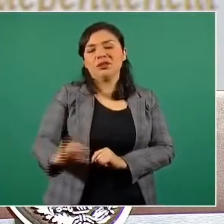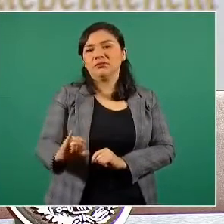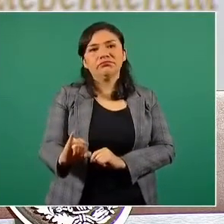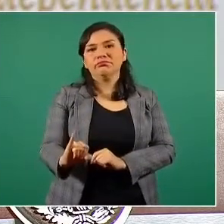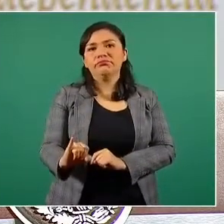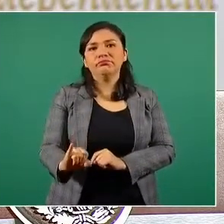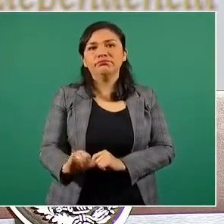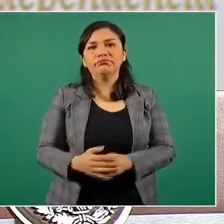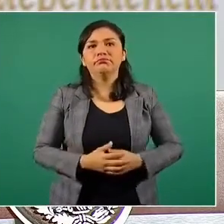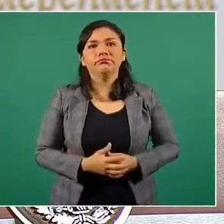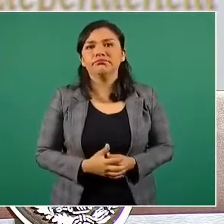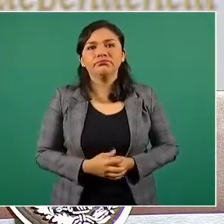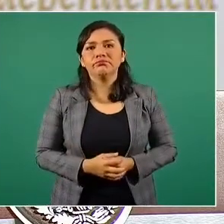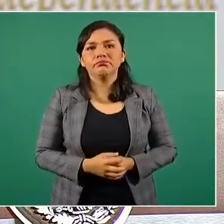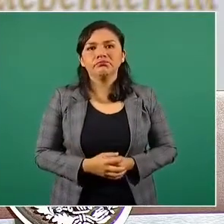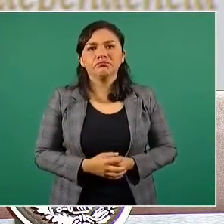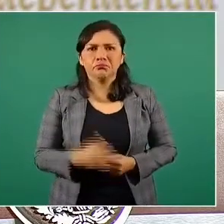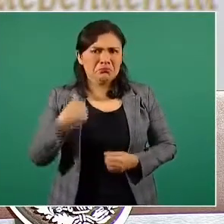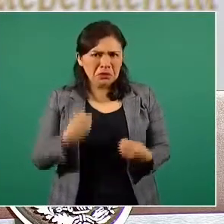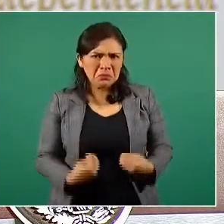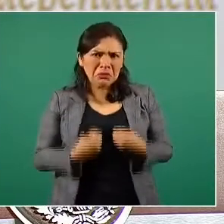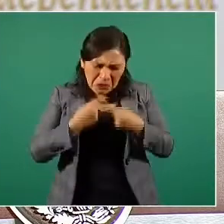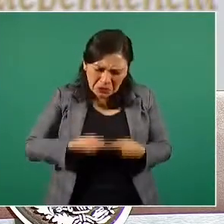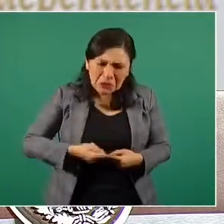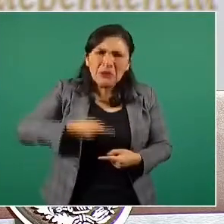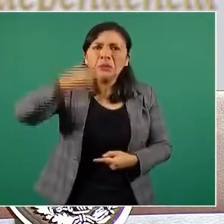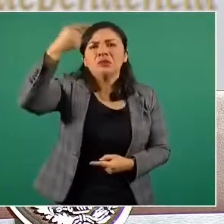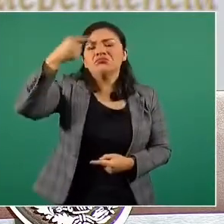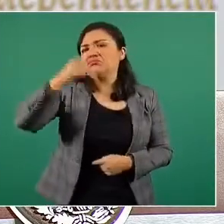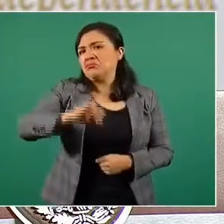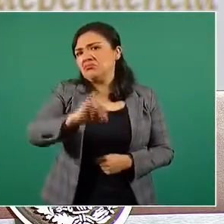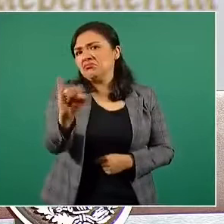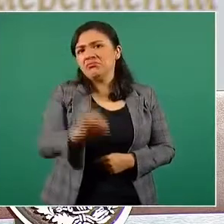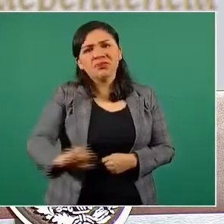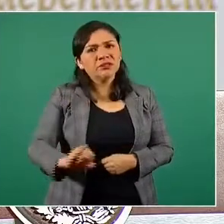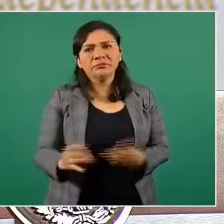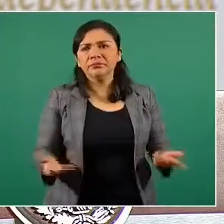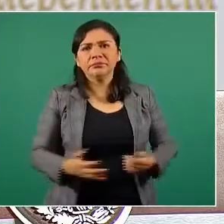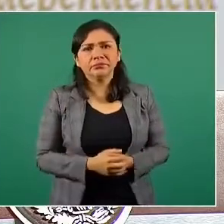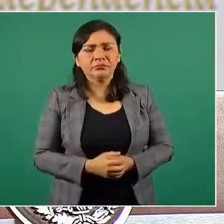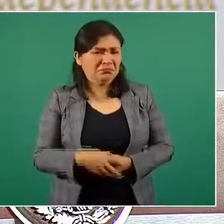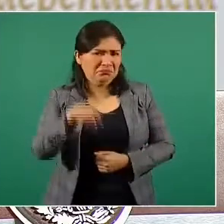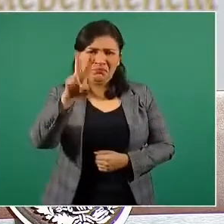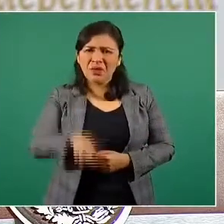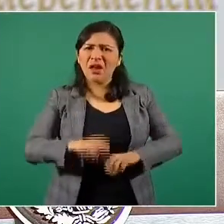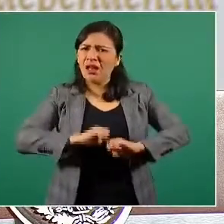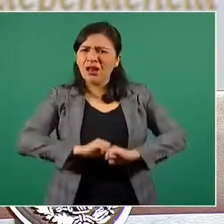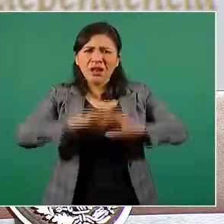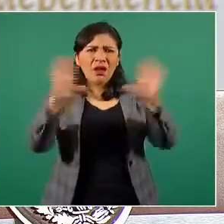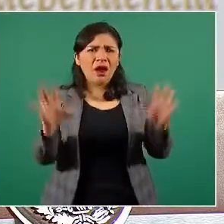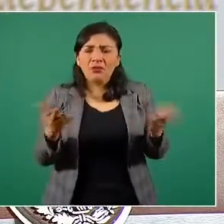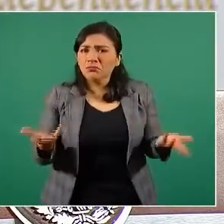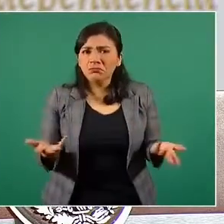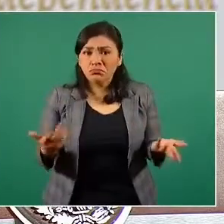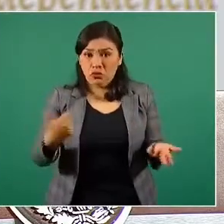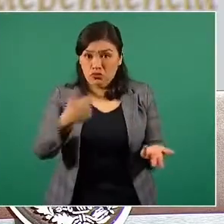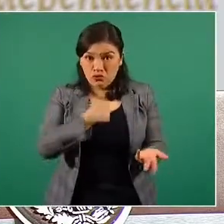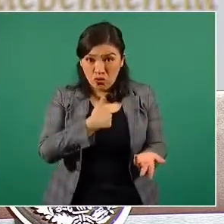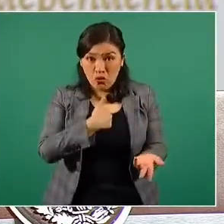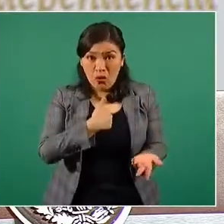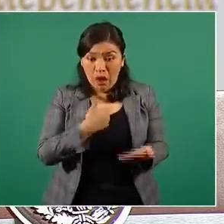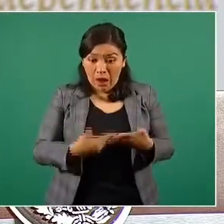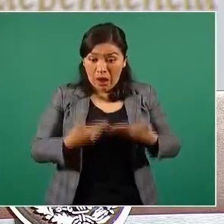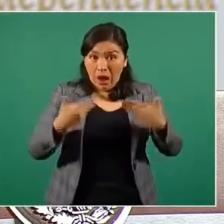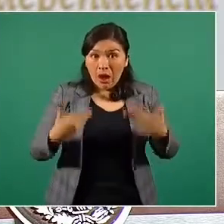en toda mi vida. Y está claro de que no voy yo